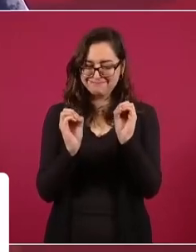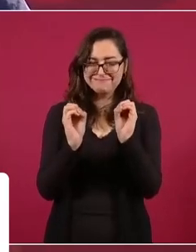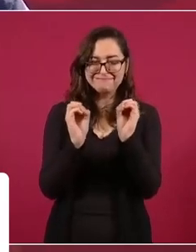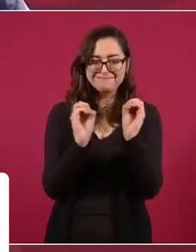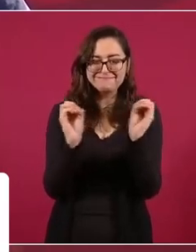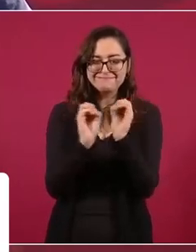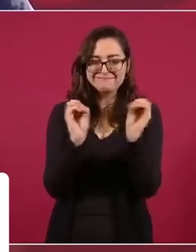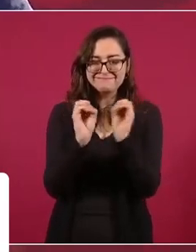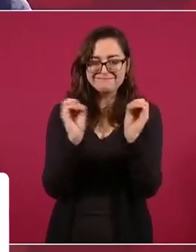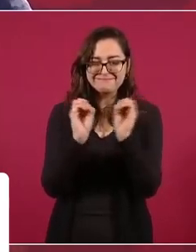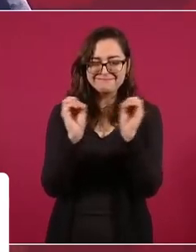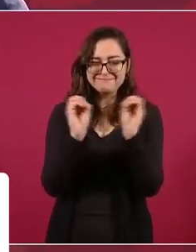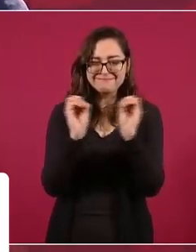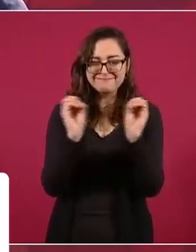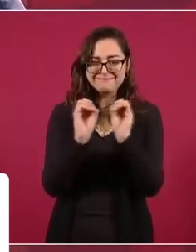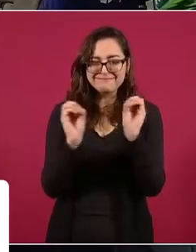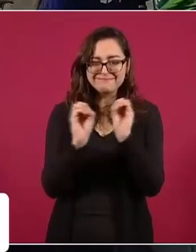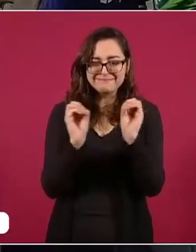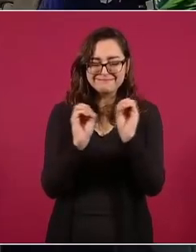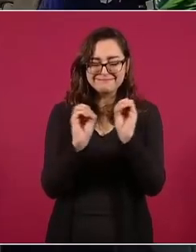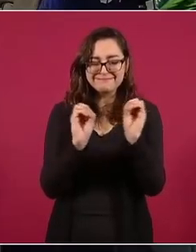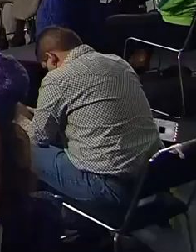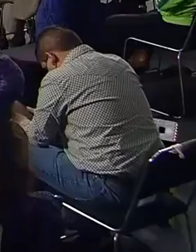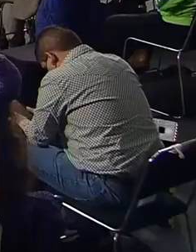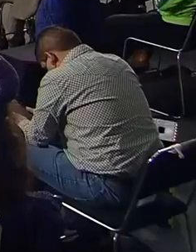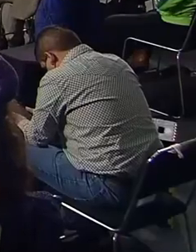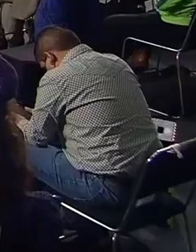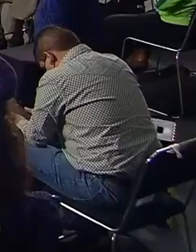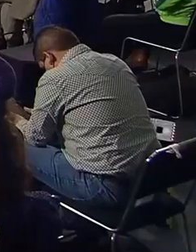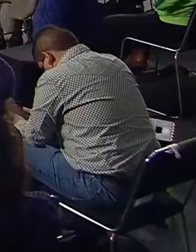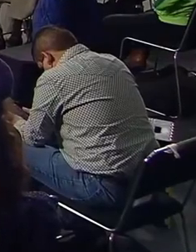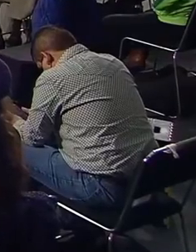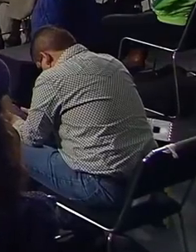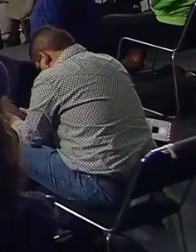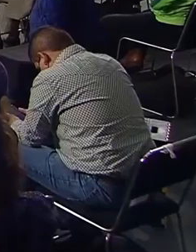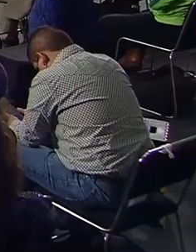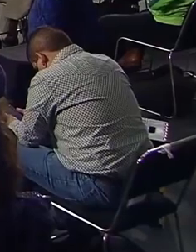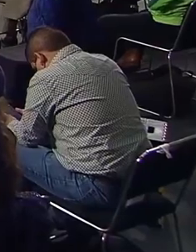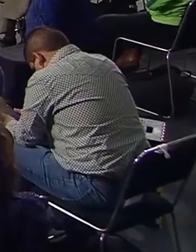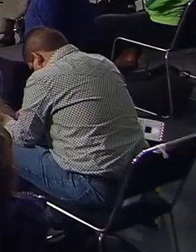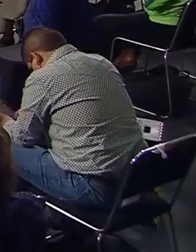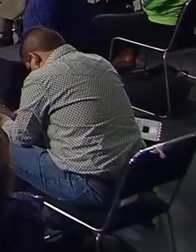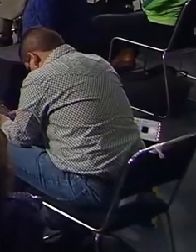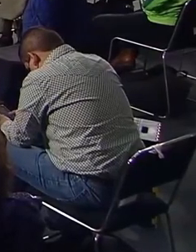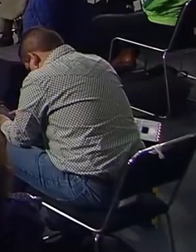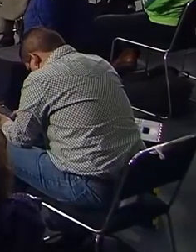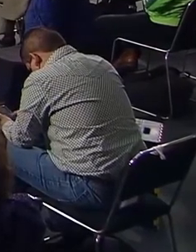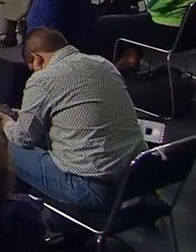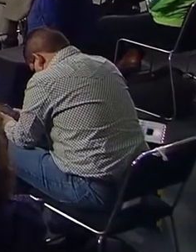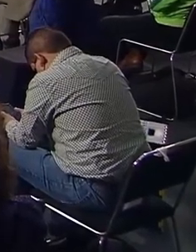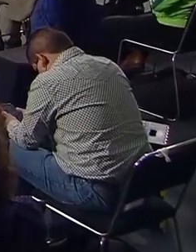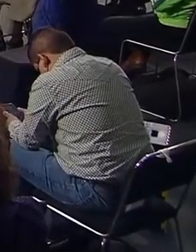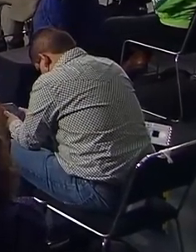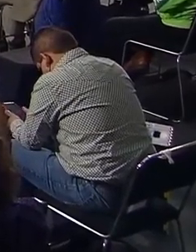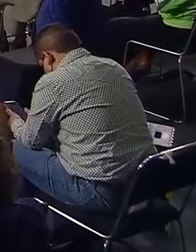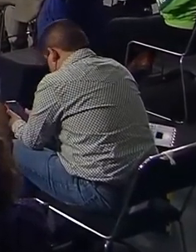nada, nada, nada, nada. porque no hay razón